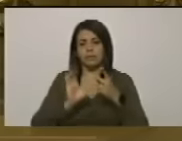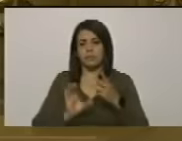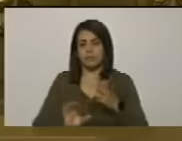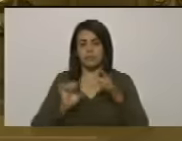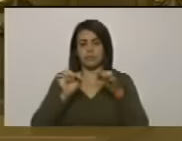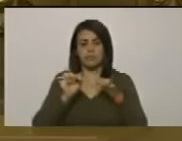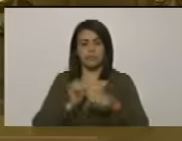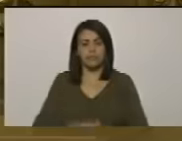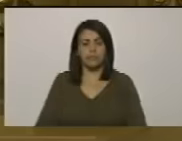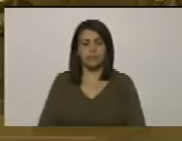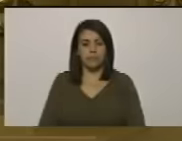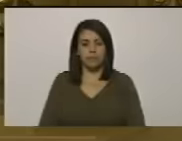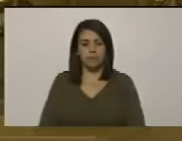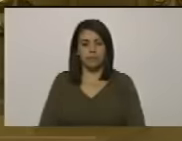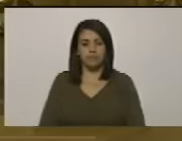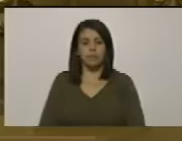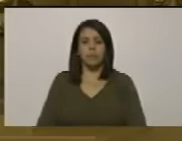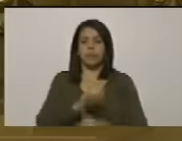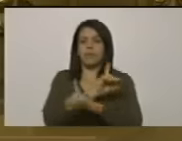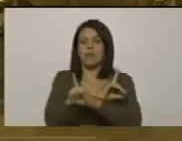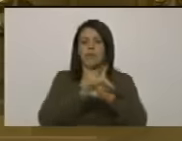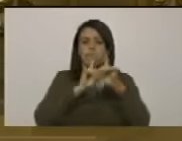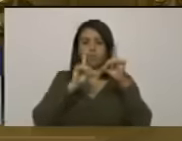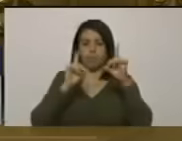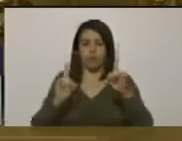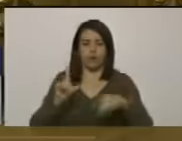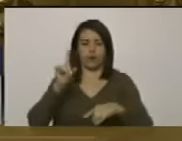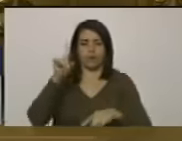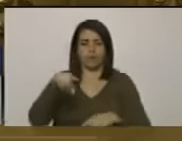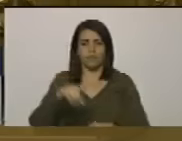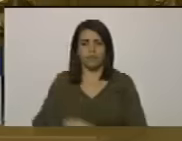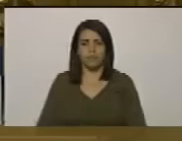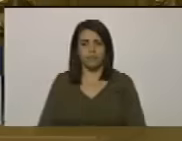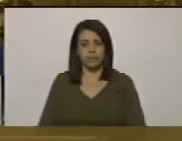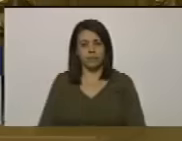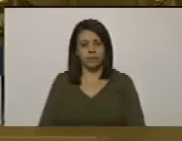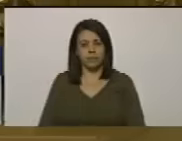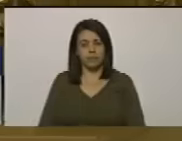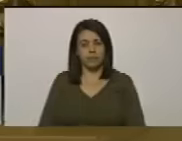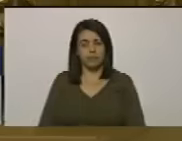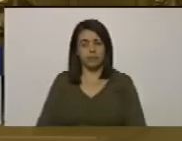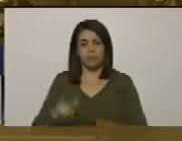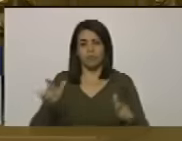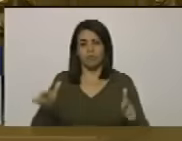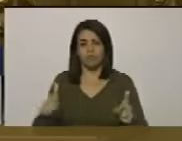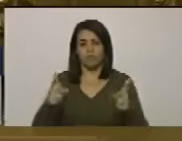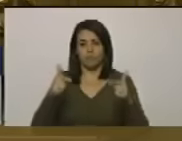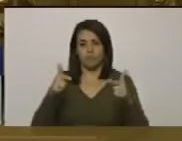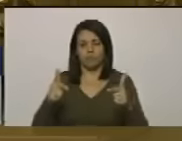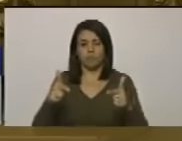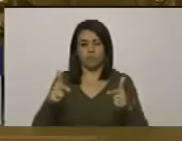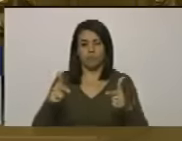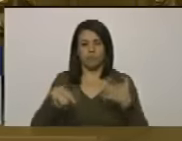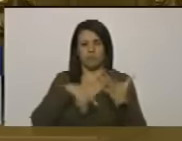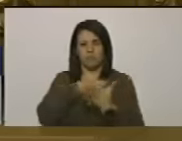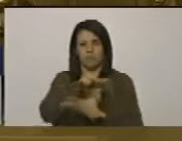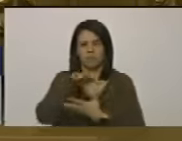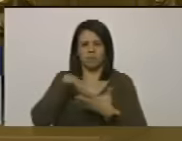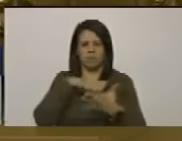y como demócrata que soy enemigo de los golpes de estado